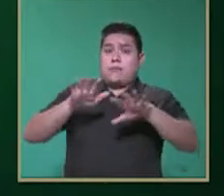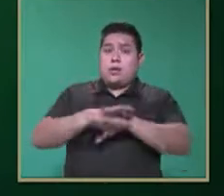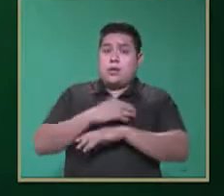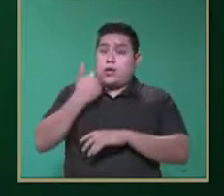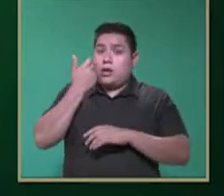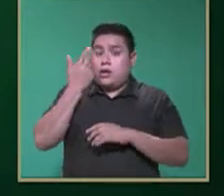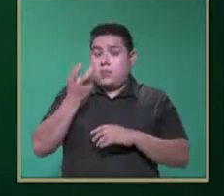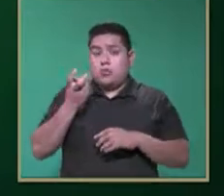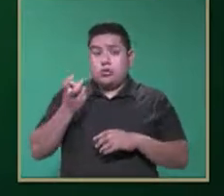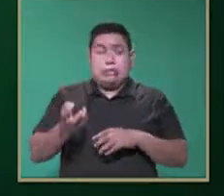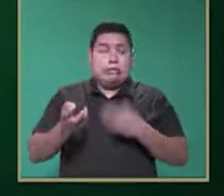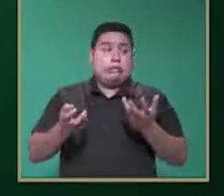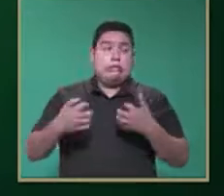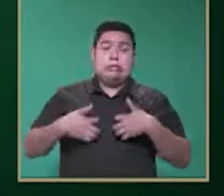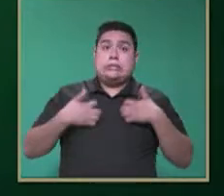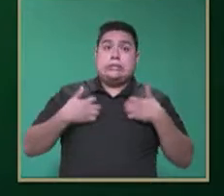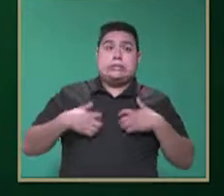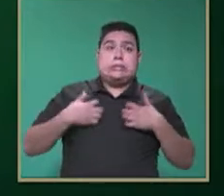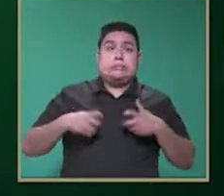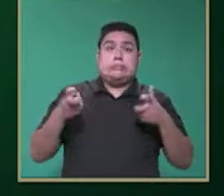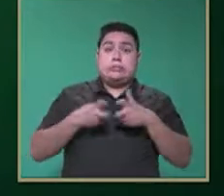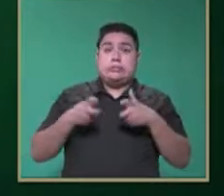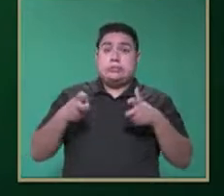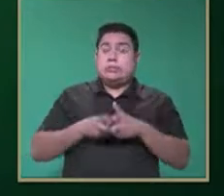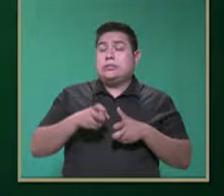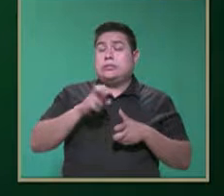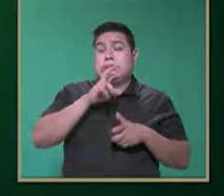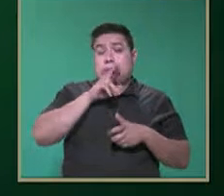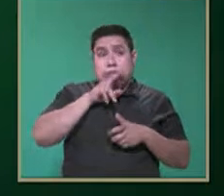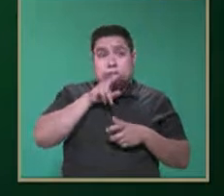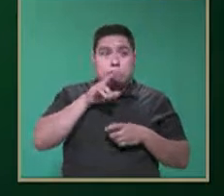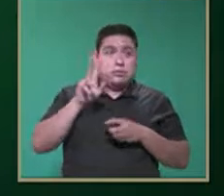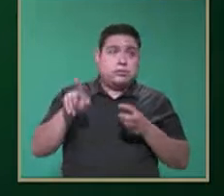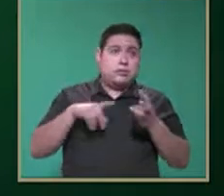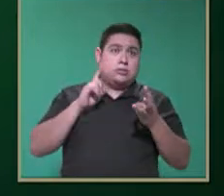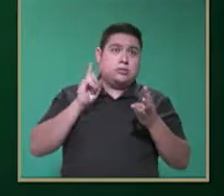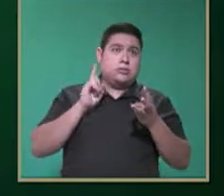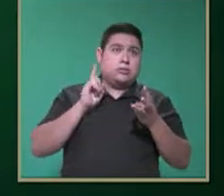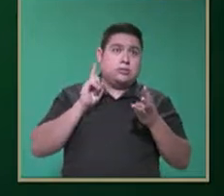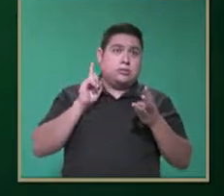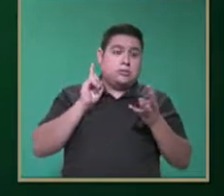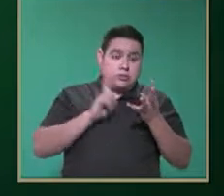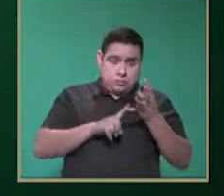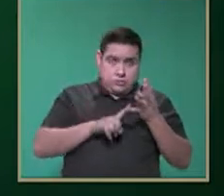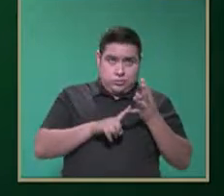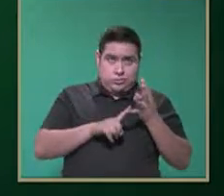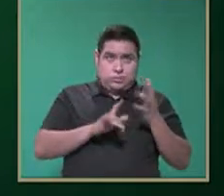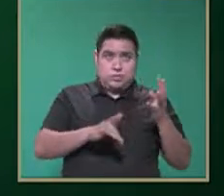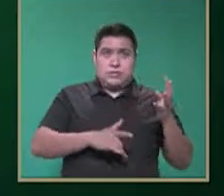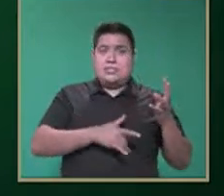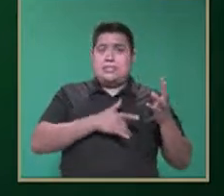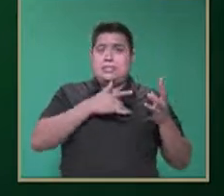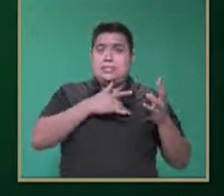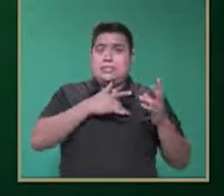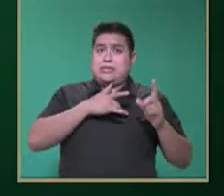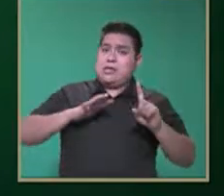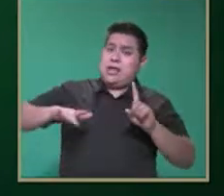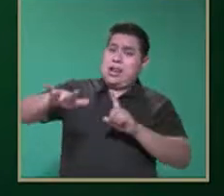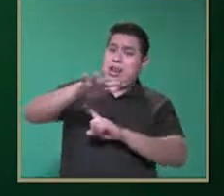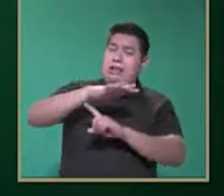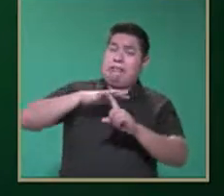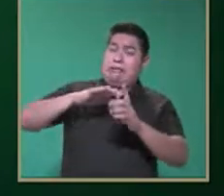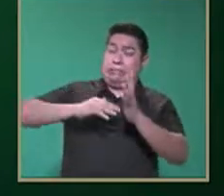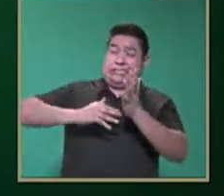le puede causar estrés o ansiedad. La sensibilidad a factores externos son a la luz,